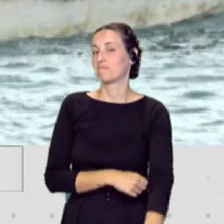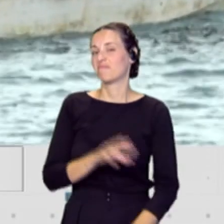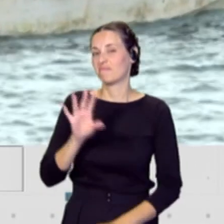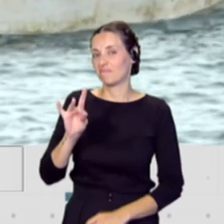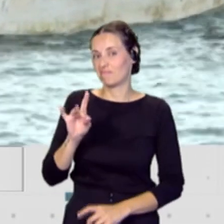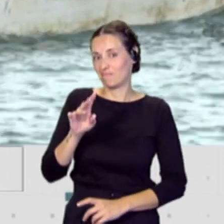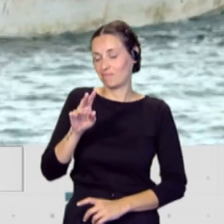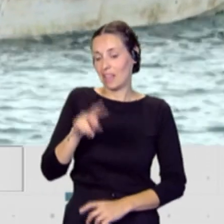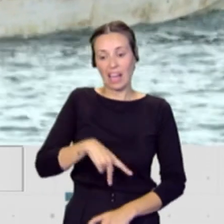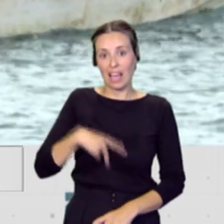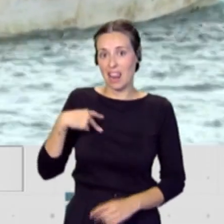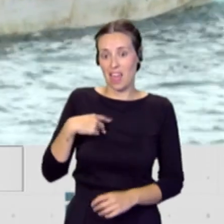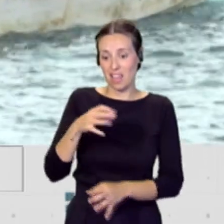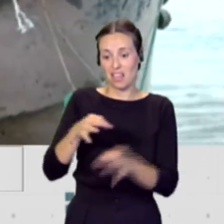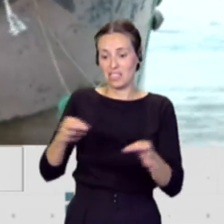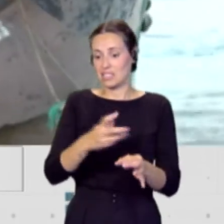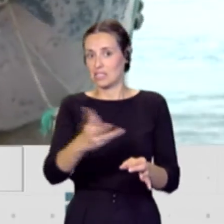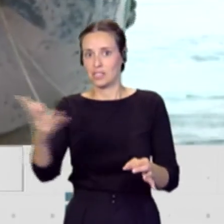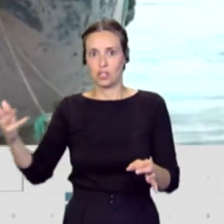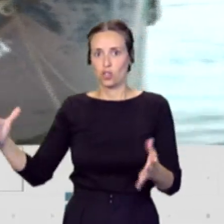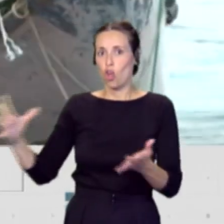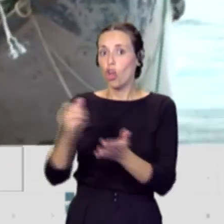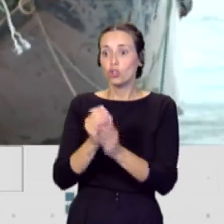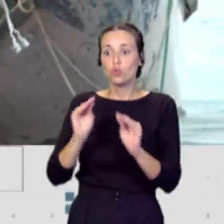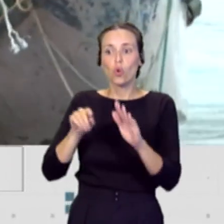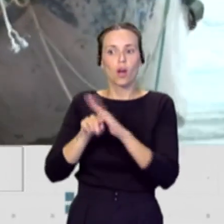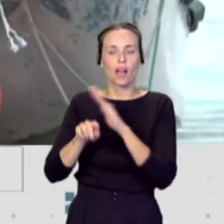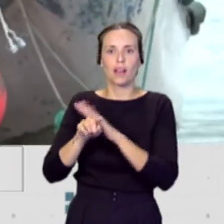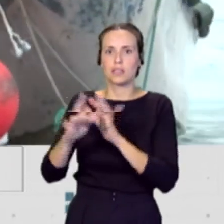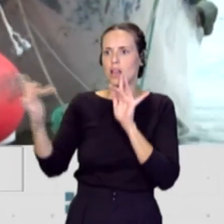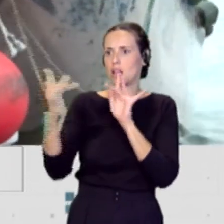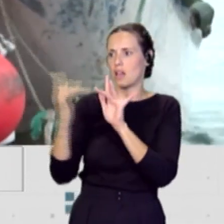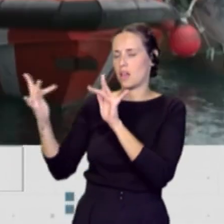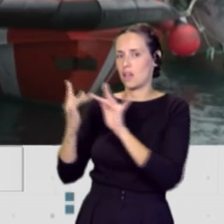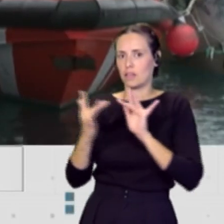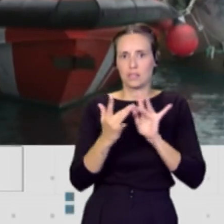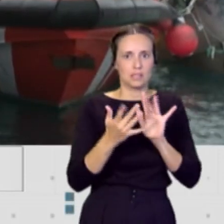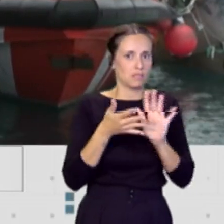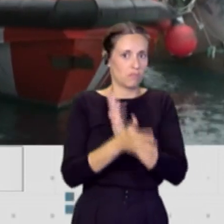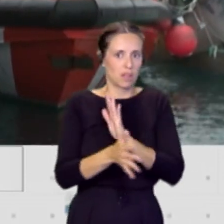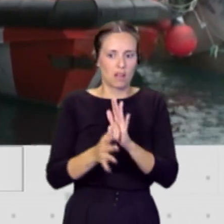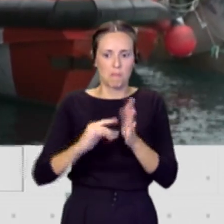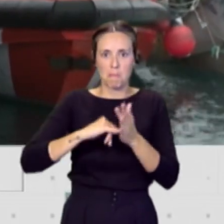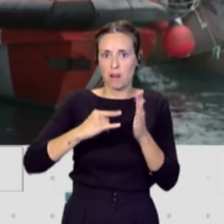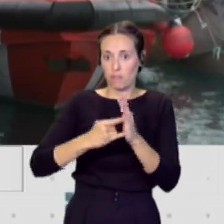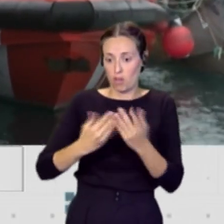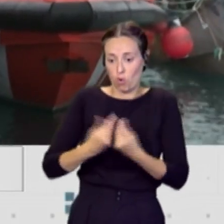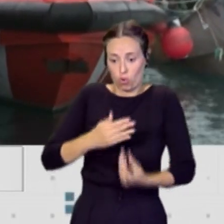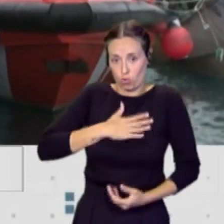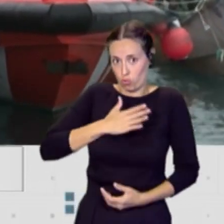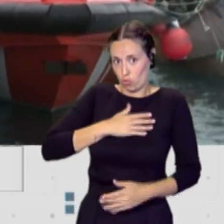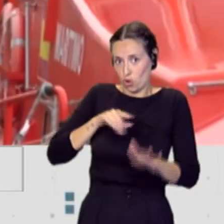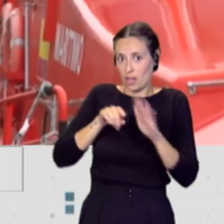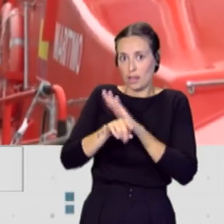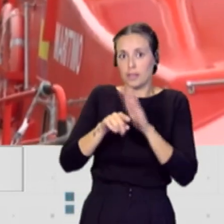en definitiva, todos se han puesto en contacto con nosotros, todos se han hecho una planificación con nosotros, con las gerencias, definitiva, para